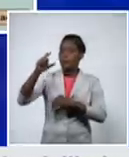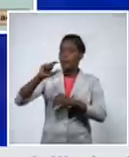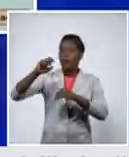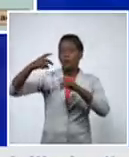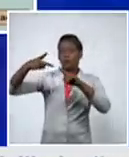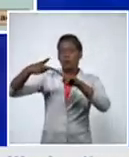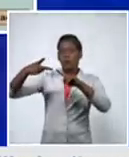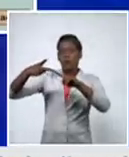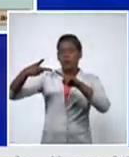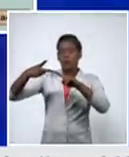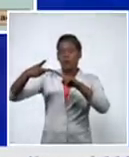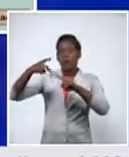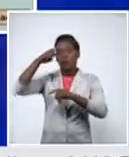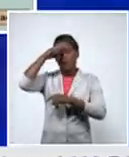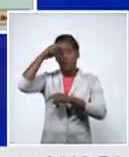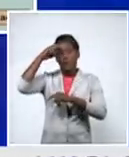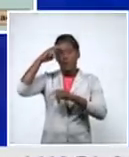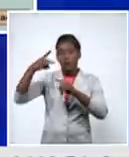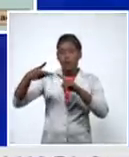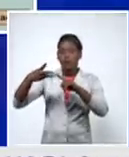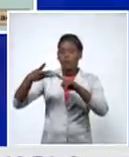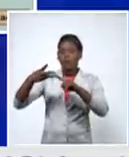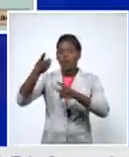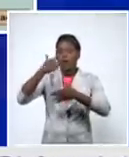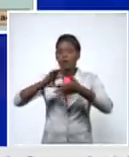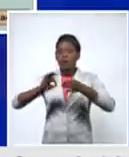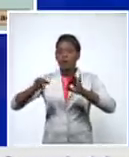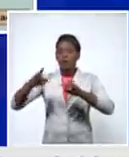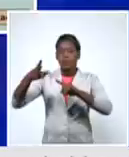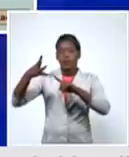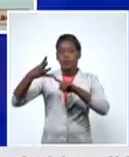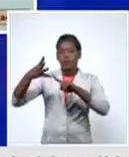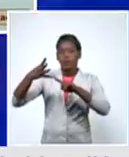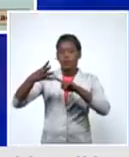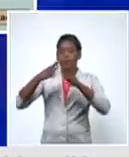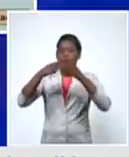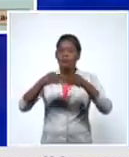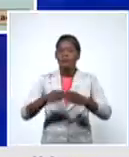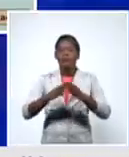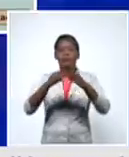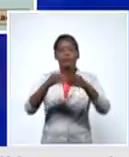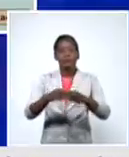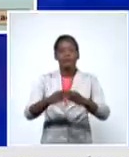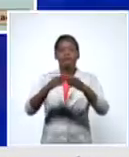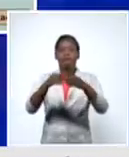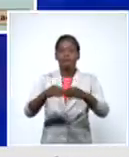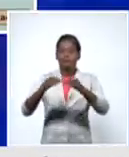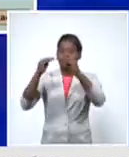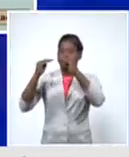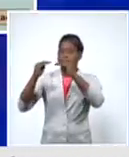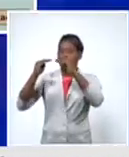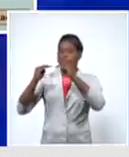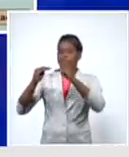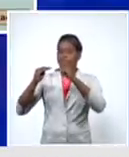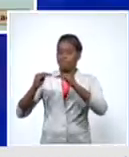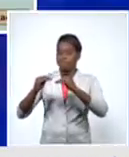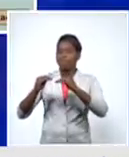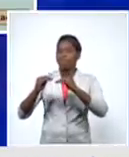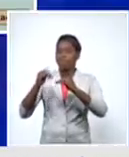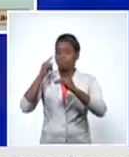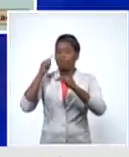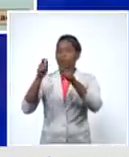Artemisa Granma que todas estas provincias incrementan sus casas sus tasas perdón